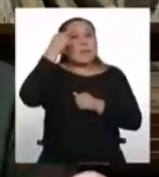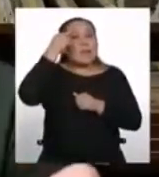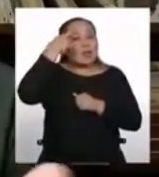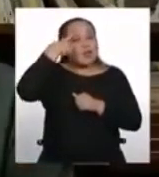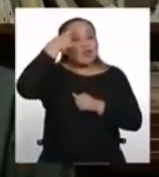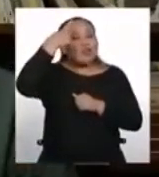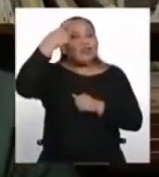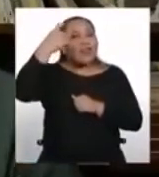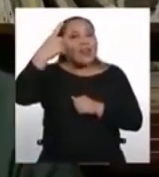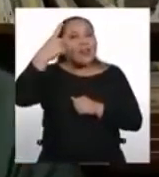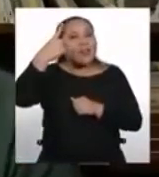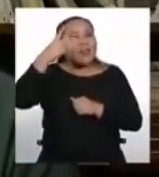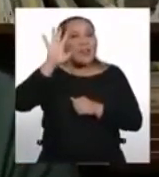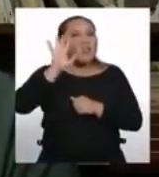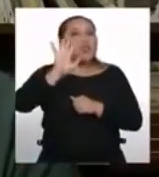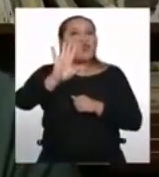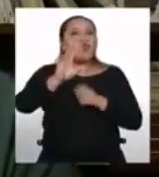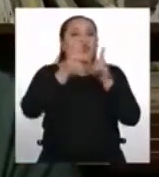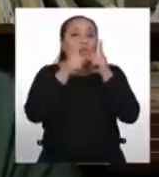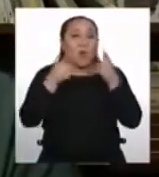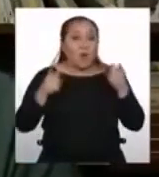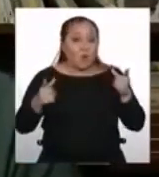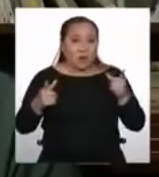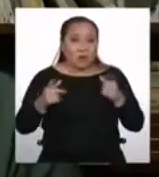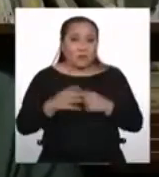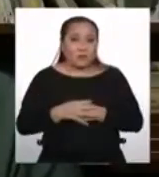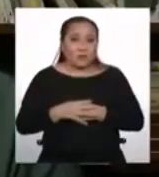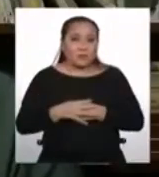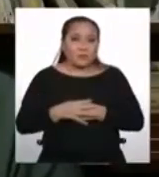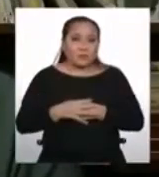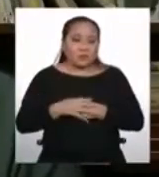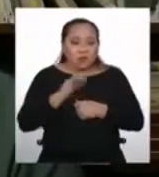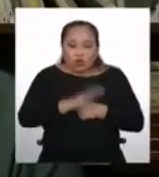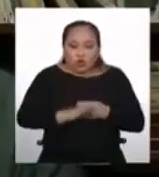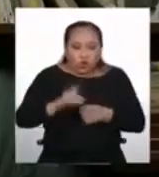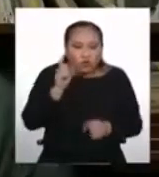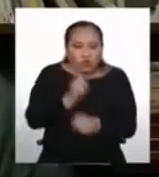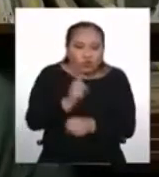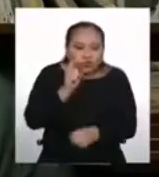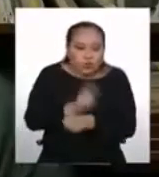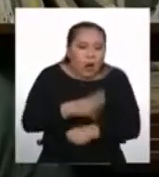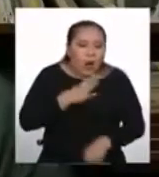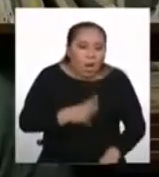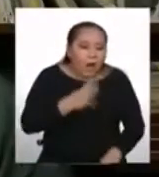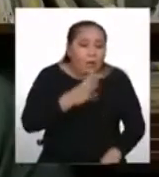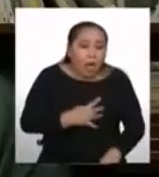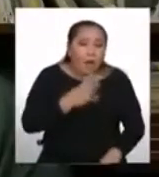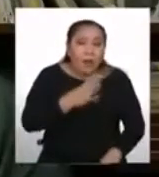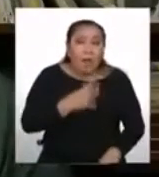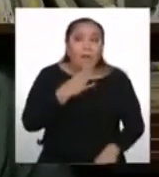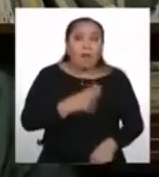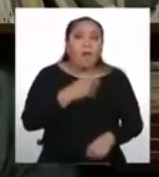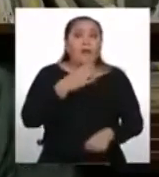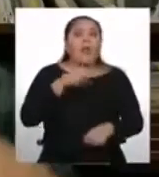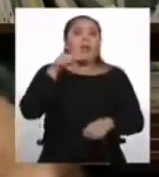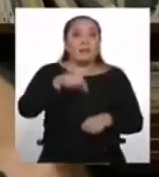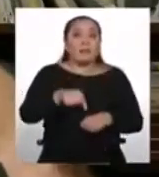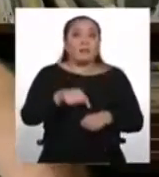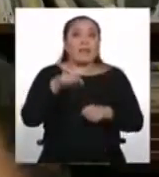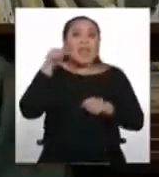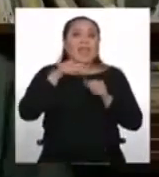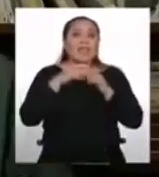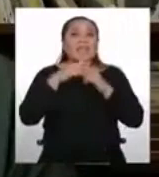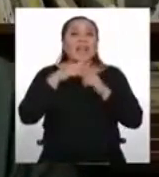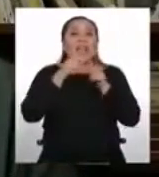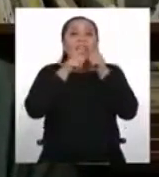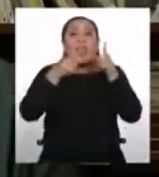soñar, sentir en una lengua. No se puede hacer en otra lengua, ¿no? Mantener una lengua, hacer que la